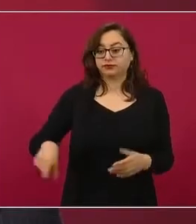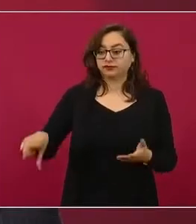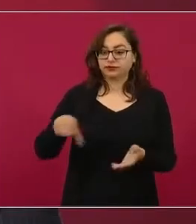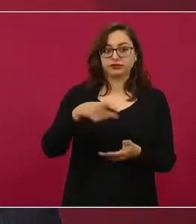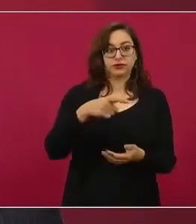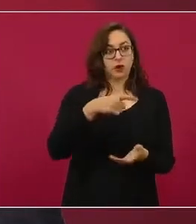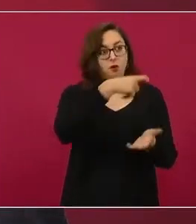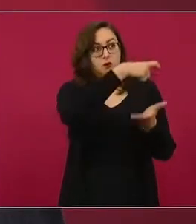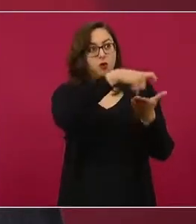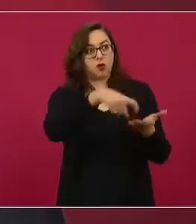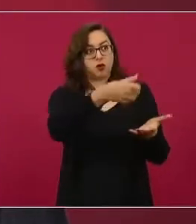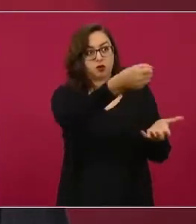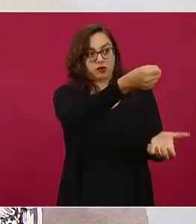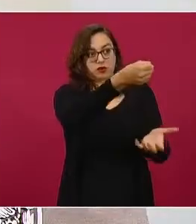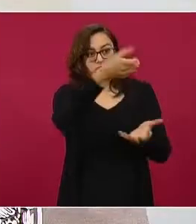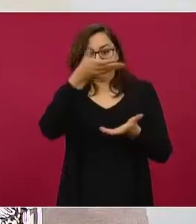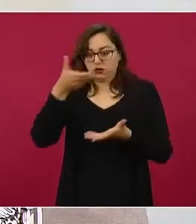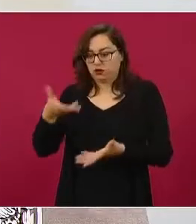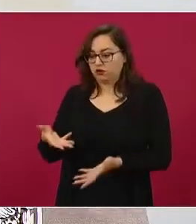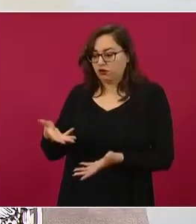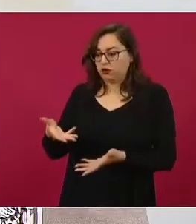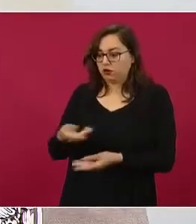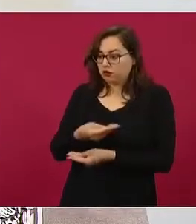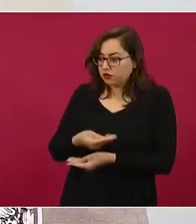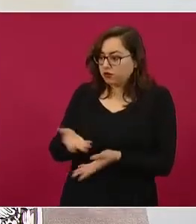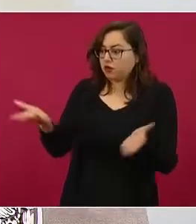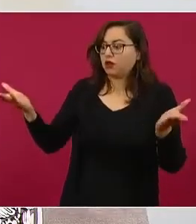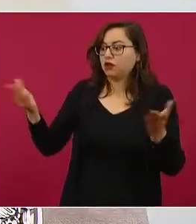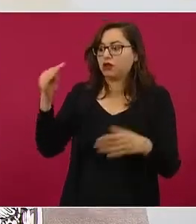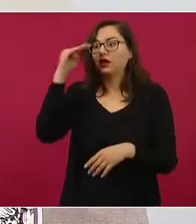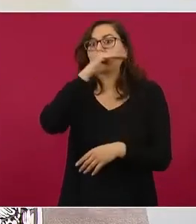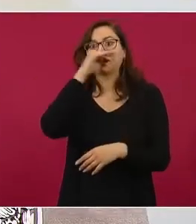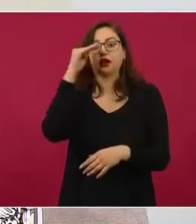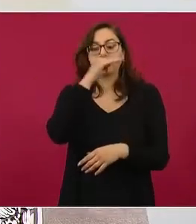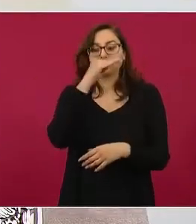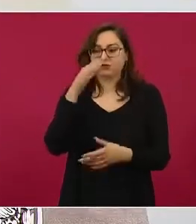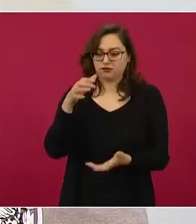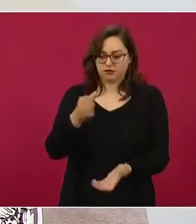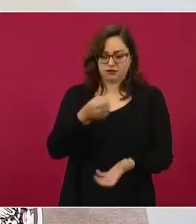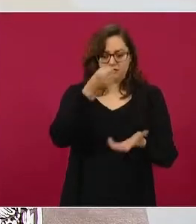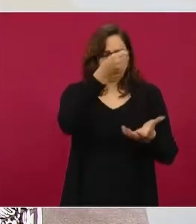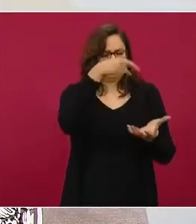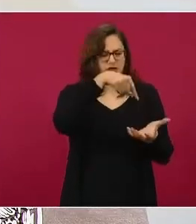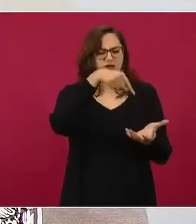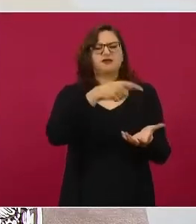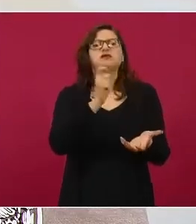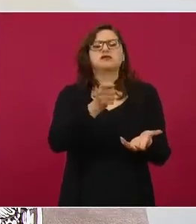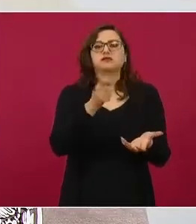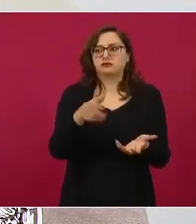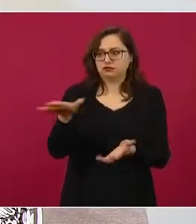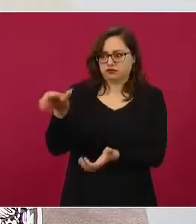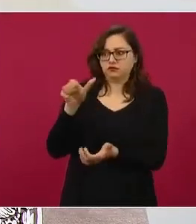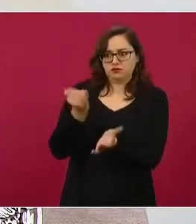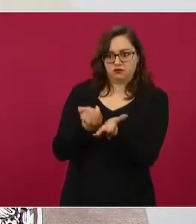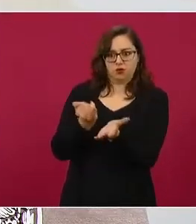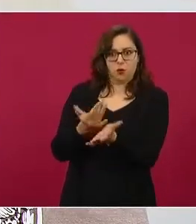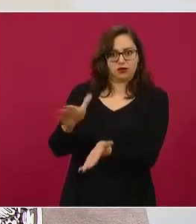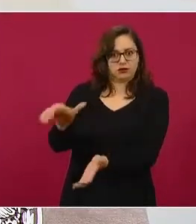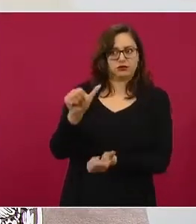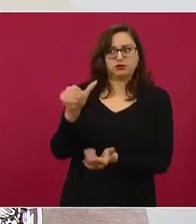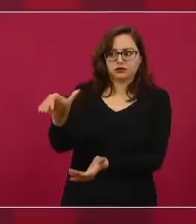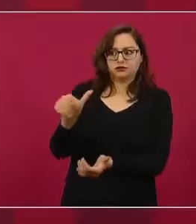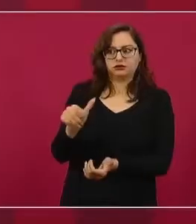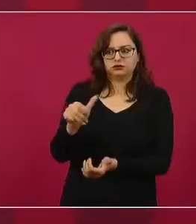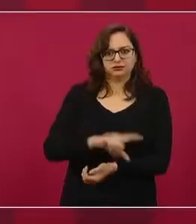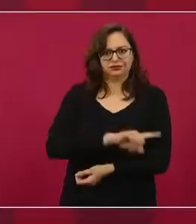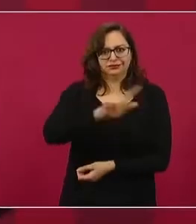Nacional. Por eso la jefa de gobierno ha puesto kioscos en toda la Ciudad de México, utilizando el erario, los recursos de